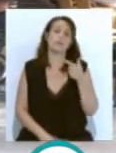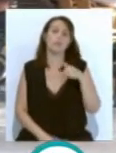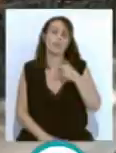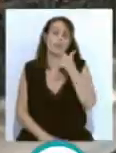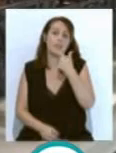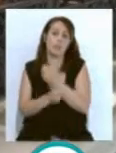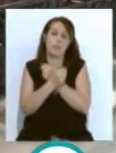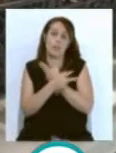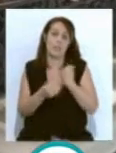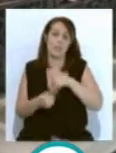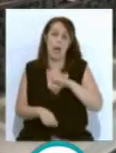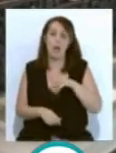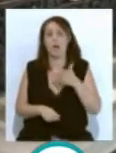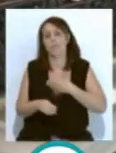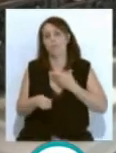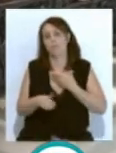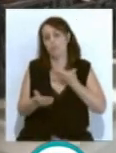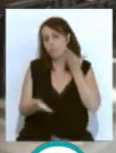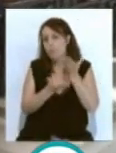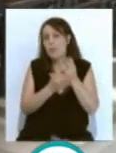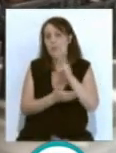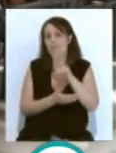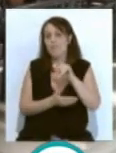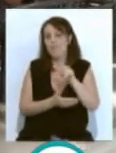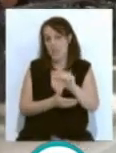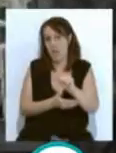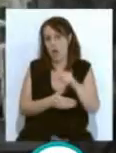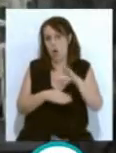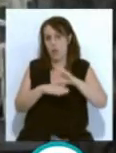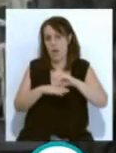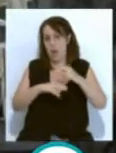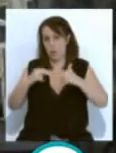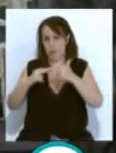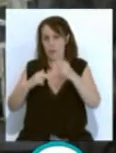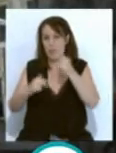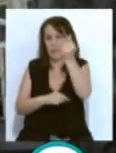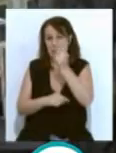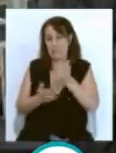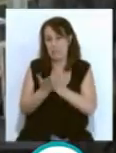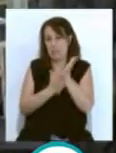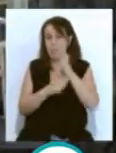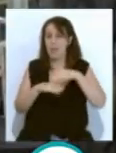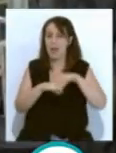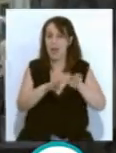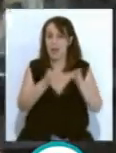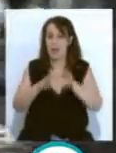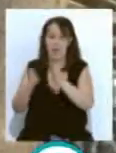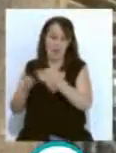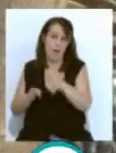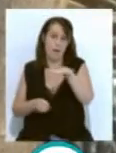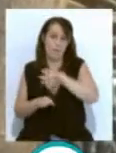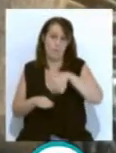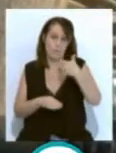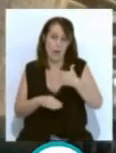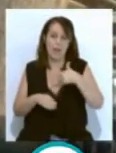hosteleros ya han trasladado al concejal de urbanismo, Martín Vila, un diseño alternativo para las terrazas que garantiza la seguridad contra